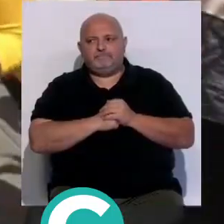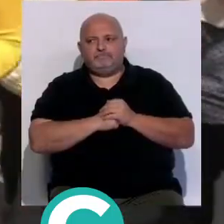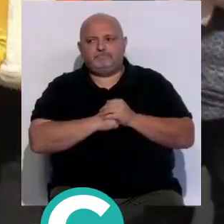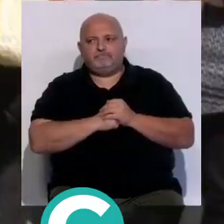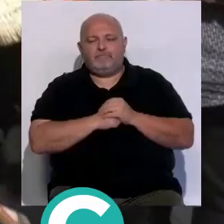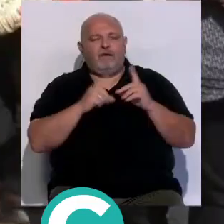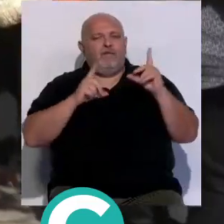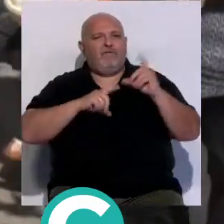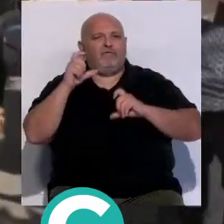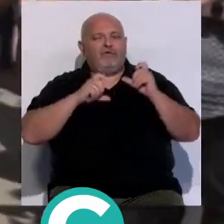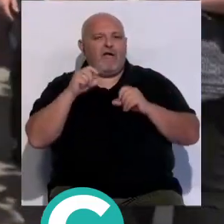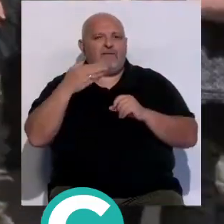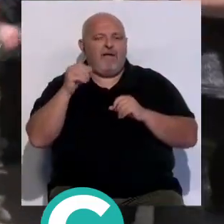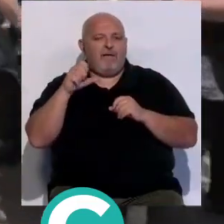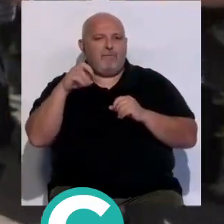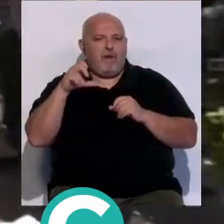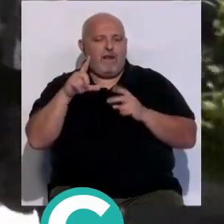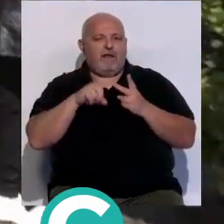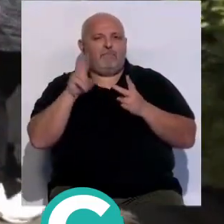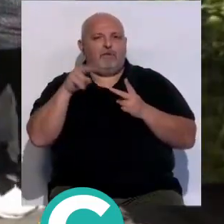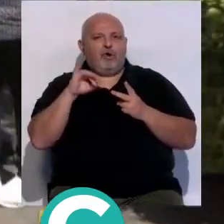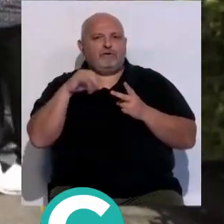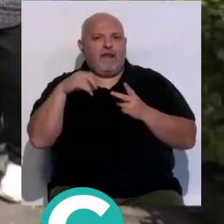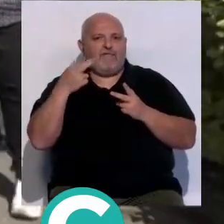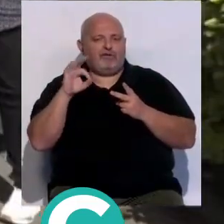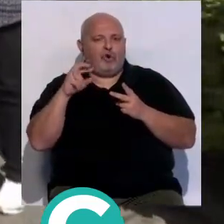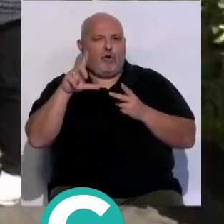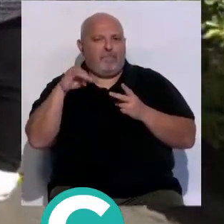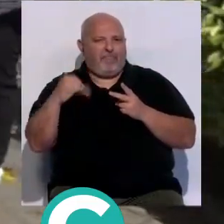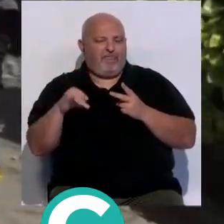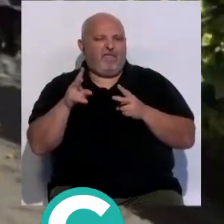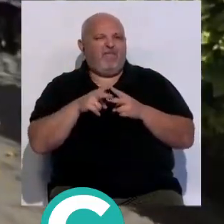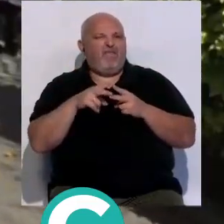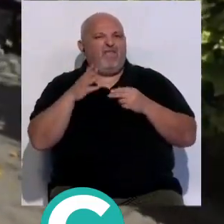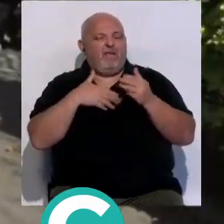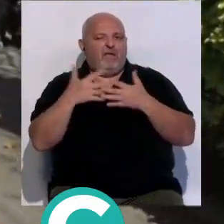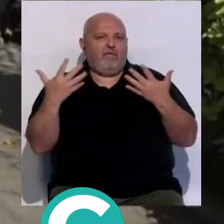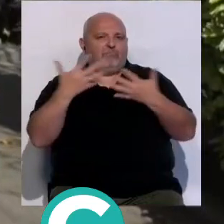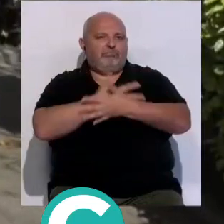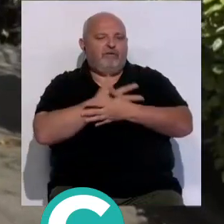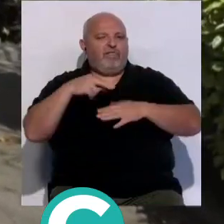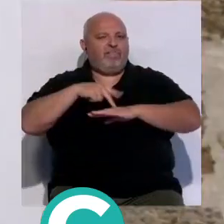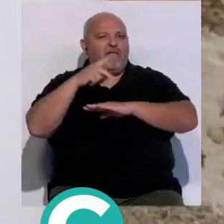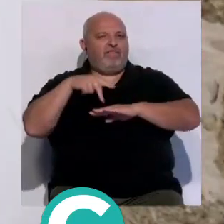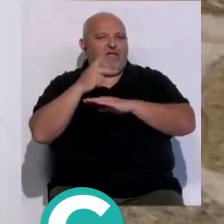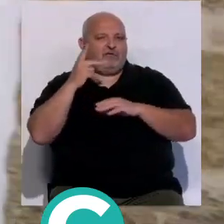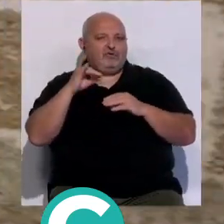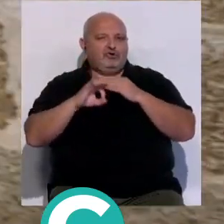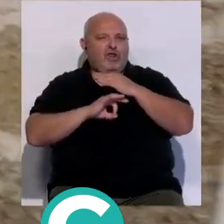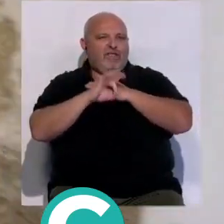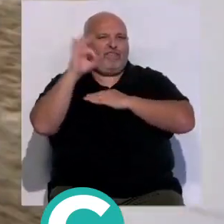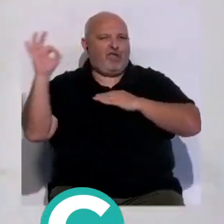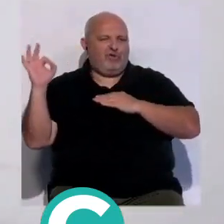la fotografía de Alba Muriel y la pintura de José Alberto López se fusionan con la danza en la muestra solsticio